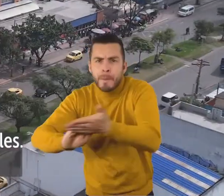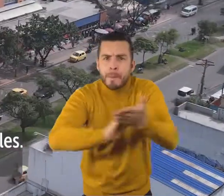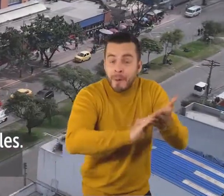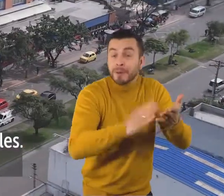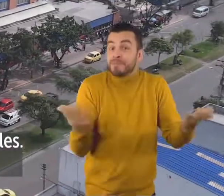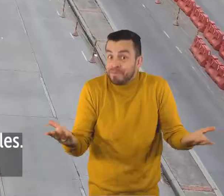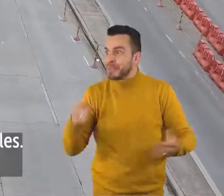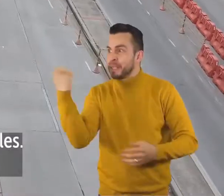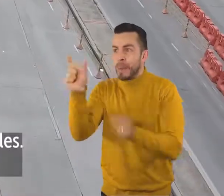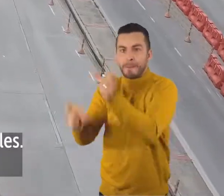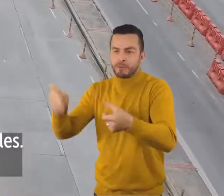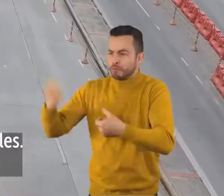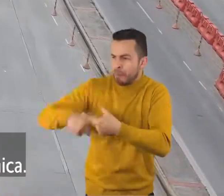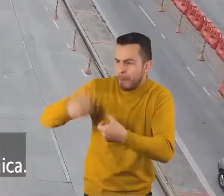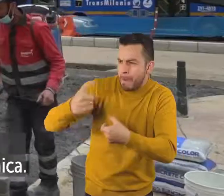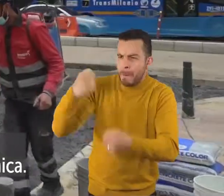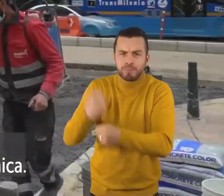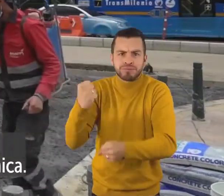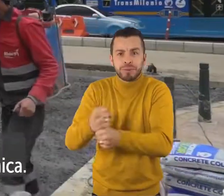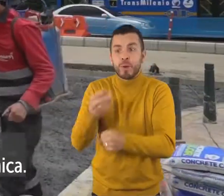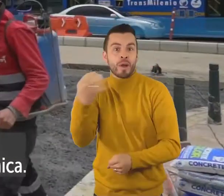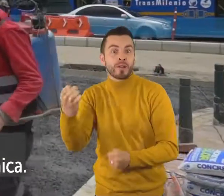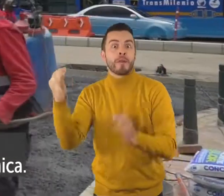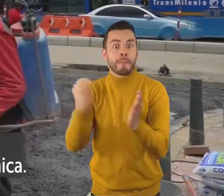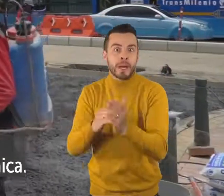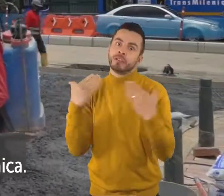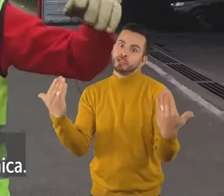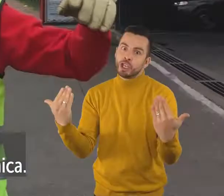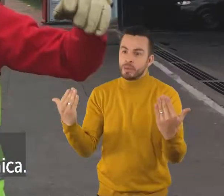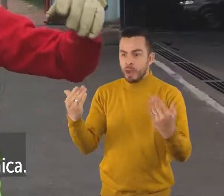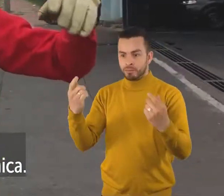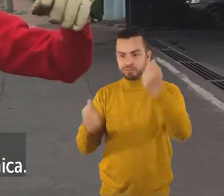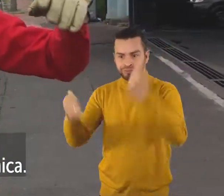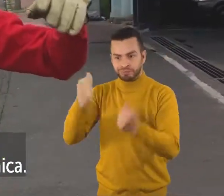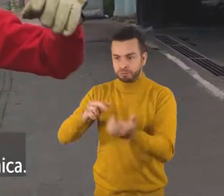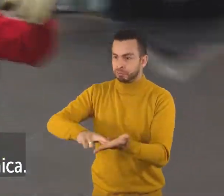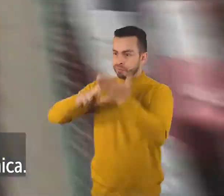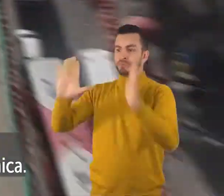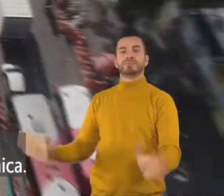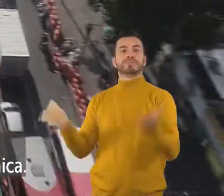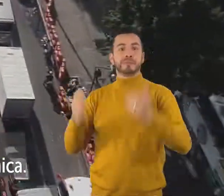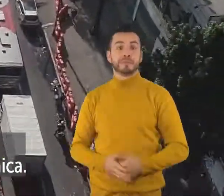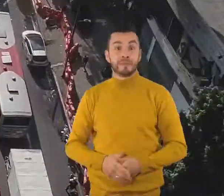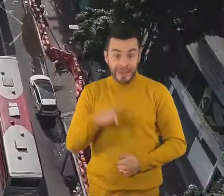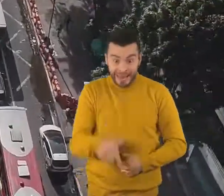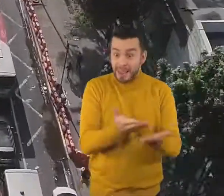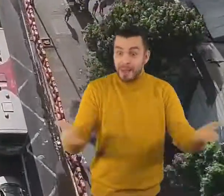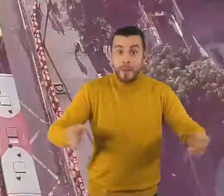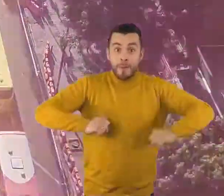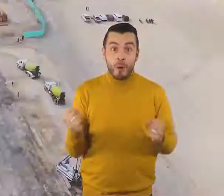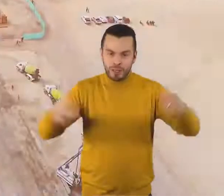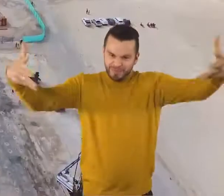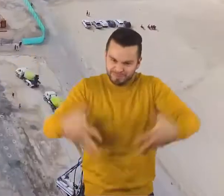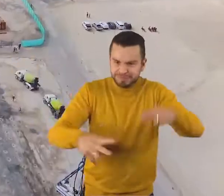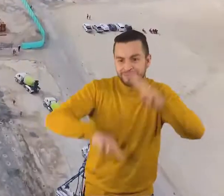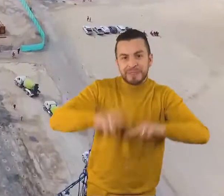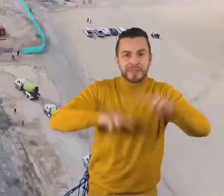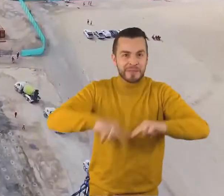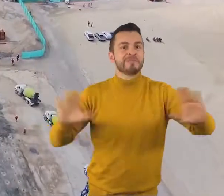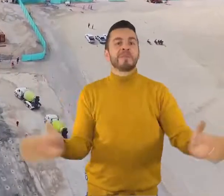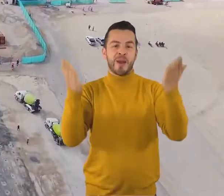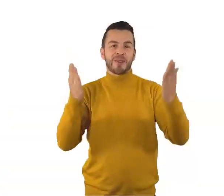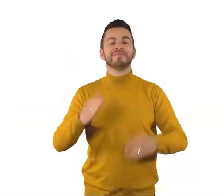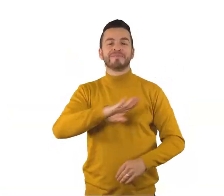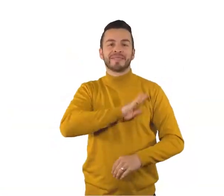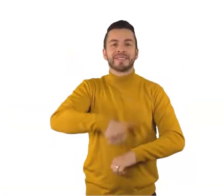hospitales. Y así estamos generando más de 400 mil empleos para impulsar la reactivación económica. Esta es la Bogotá que